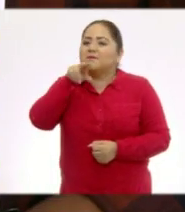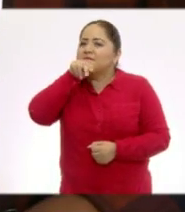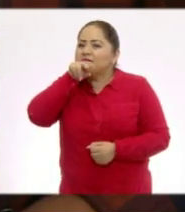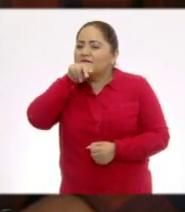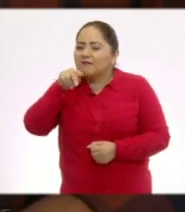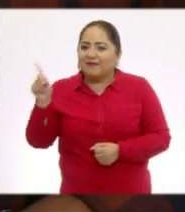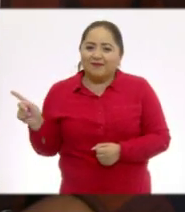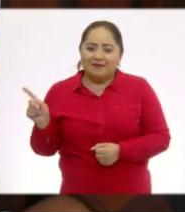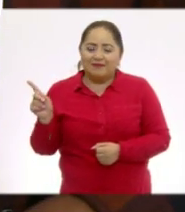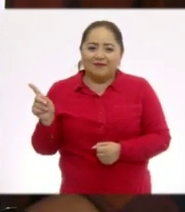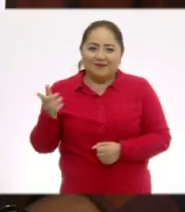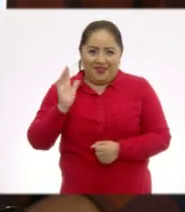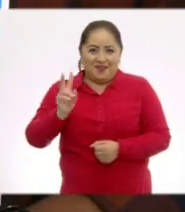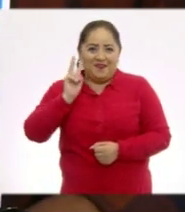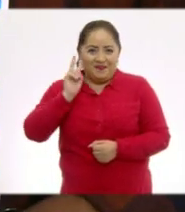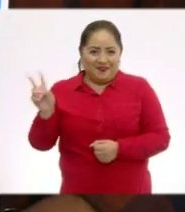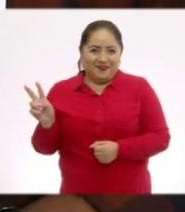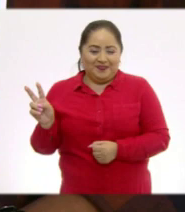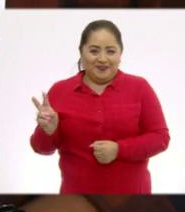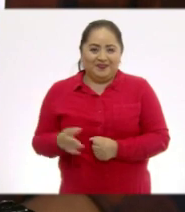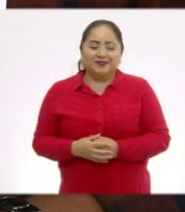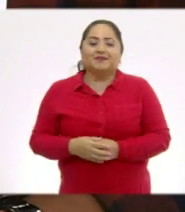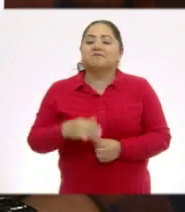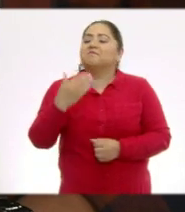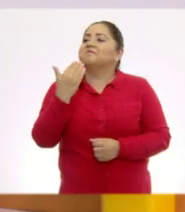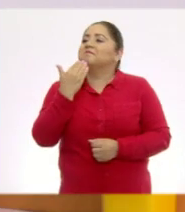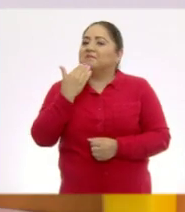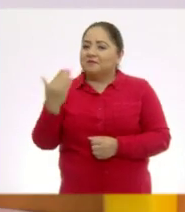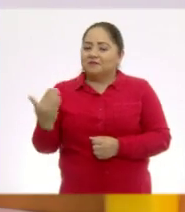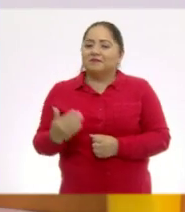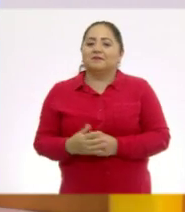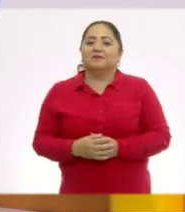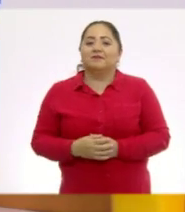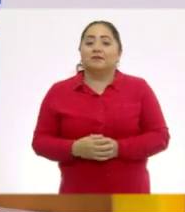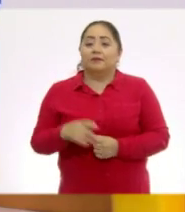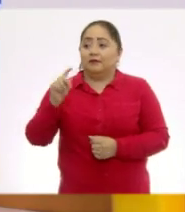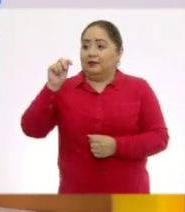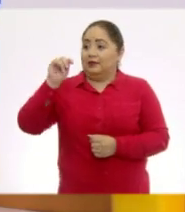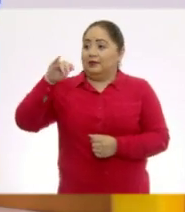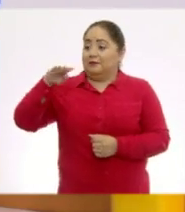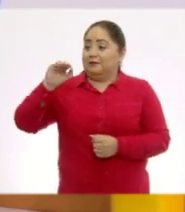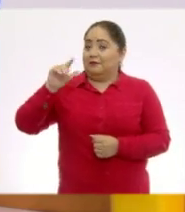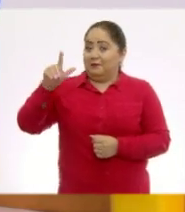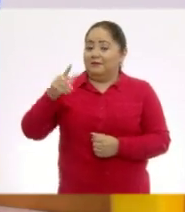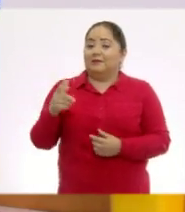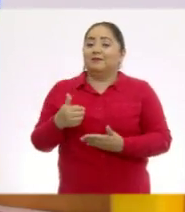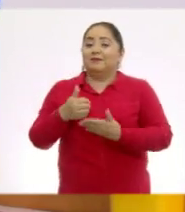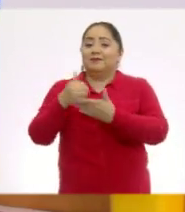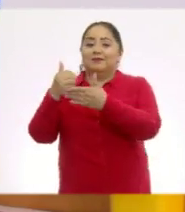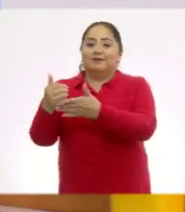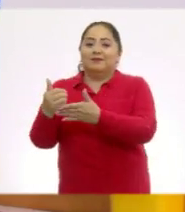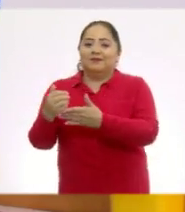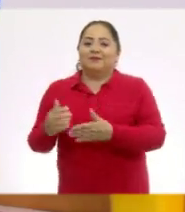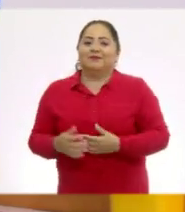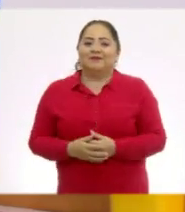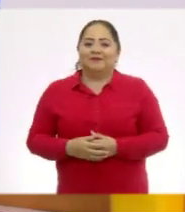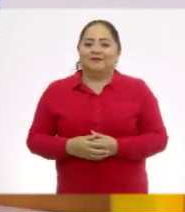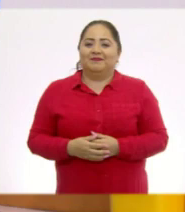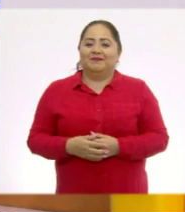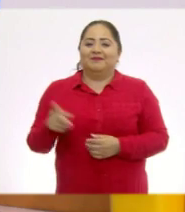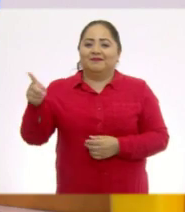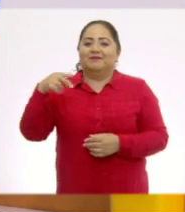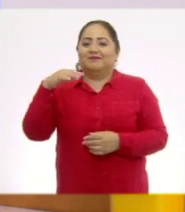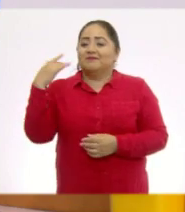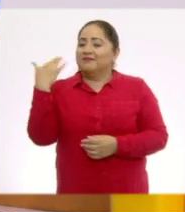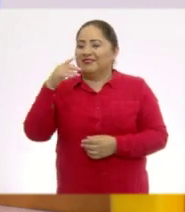al ganso. ¡Aquí está el ganso, maestra! ¡Muy bien! Timbal le ayudaba a encontrar ricas